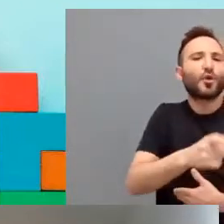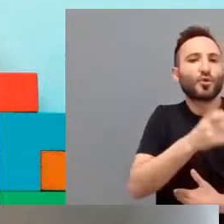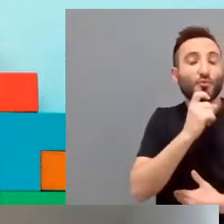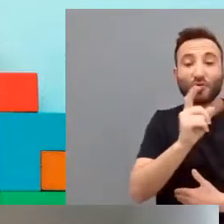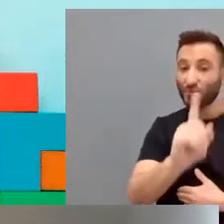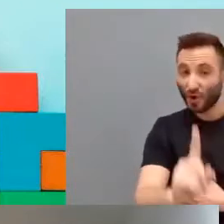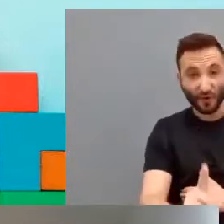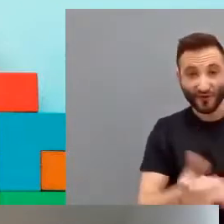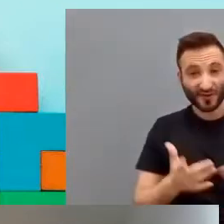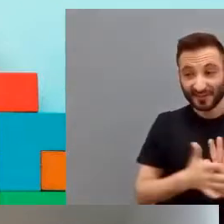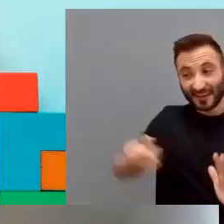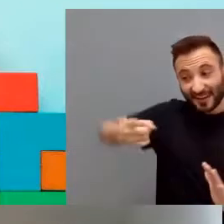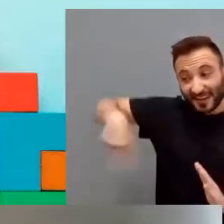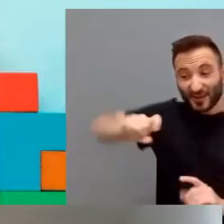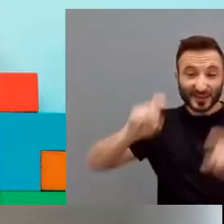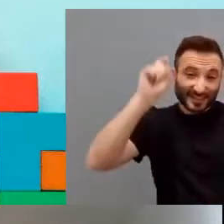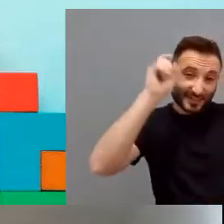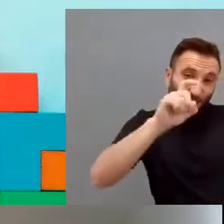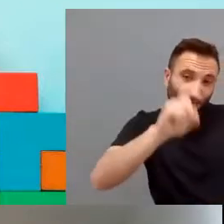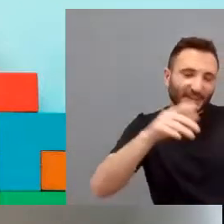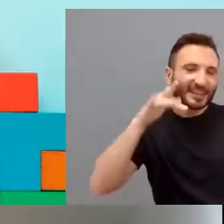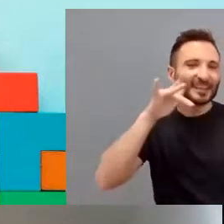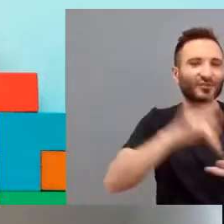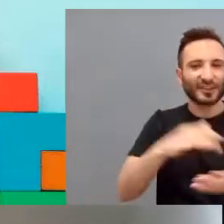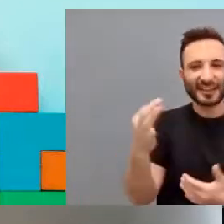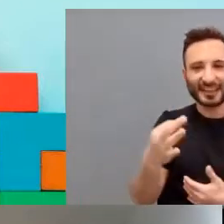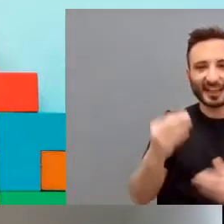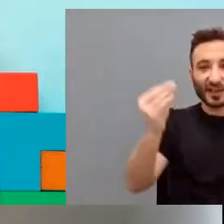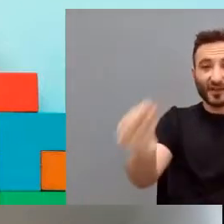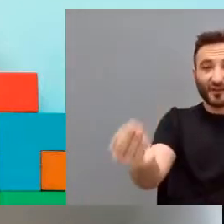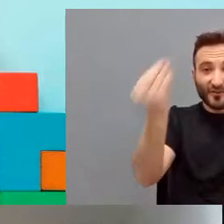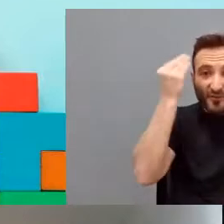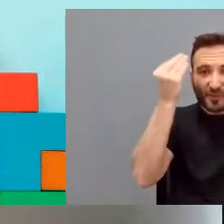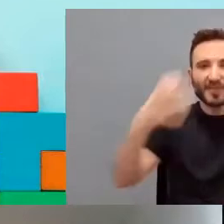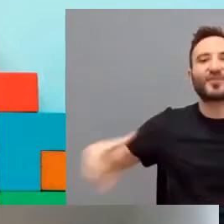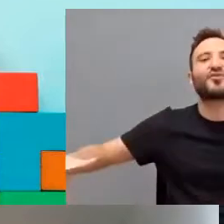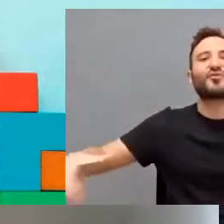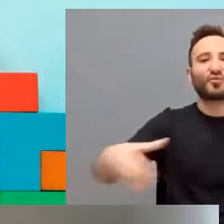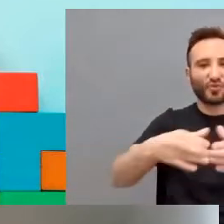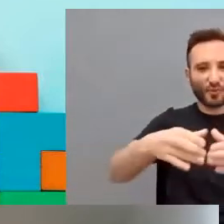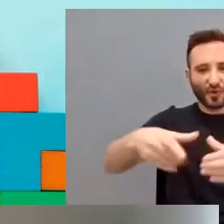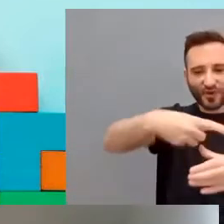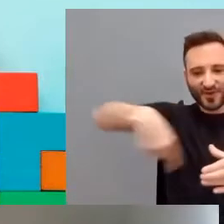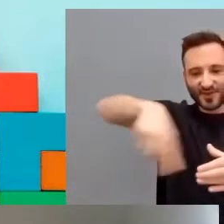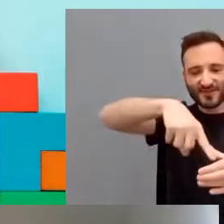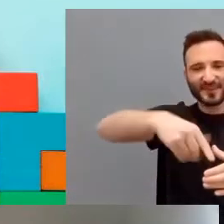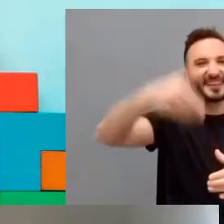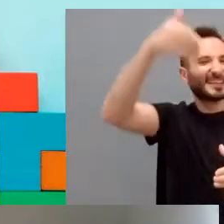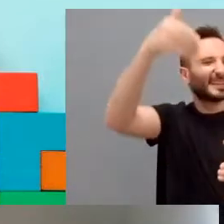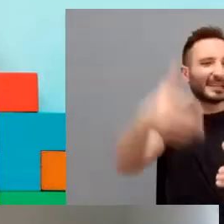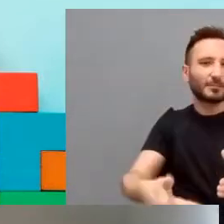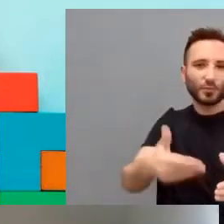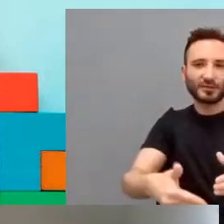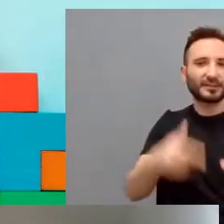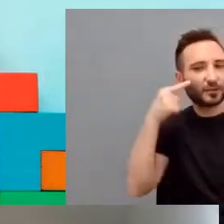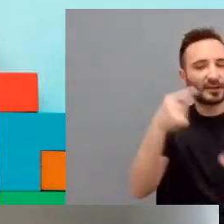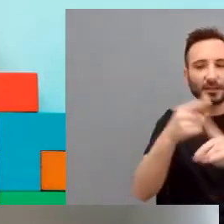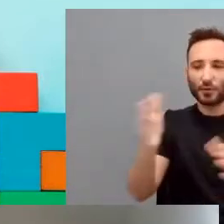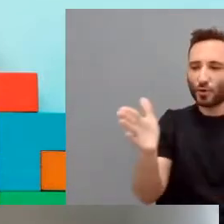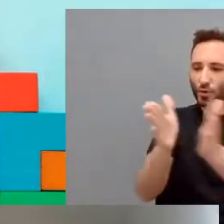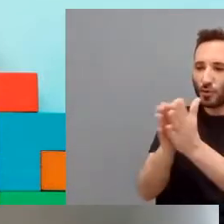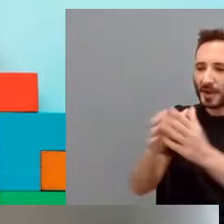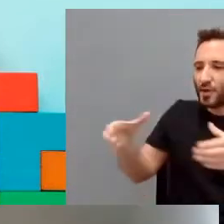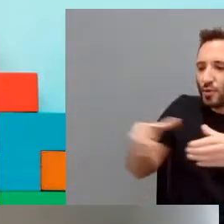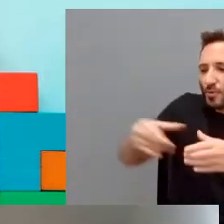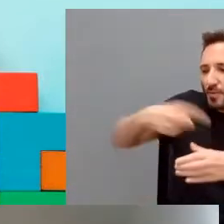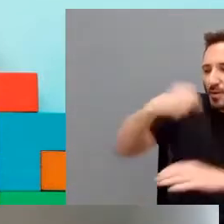no, lo importante de la formación del equipo, del grupo. Lo importante que es apoyarte en